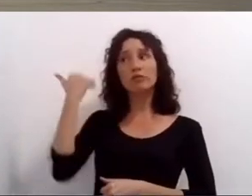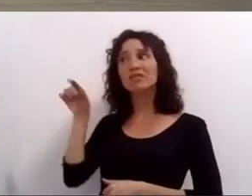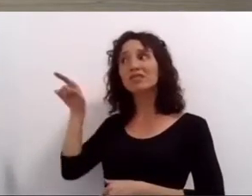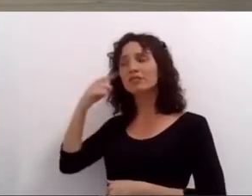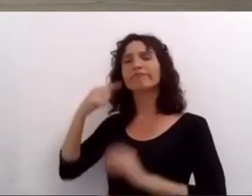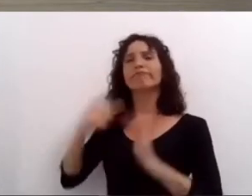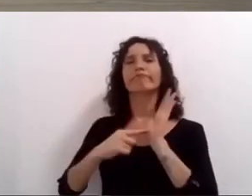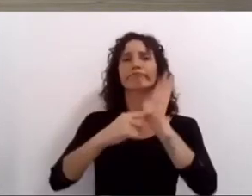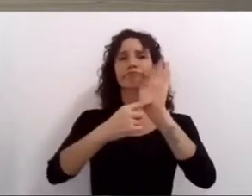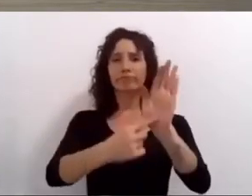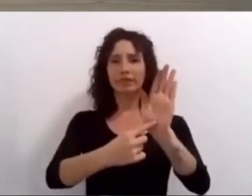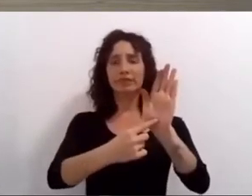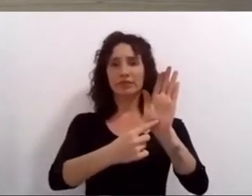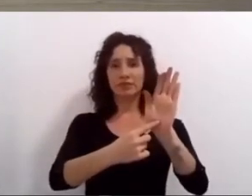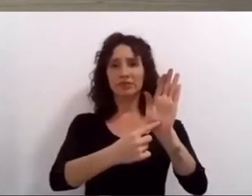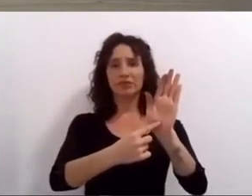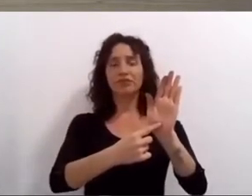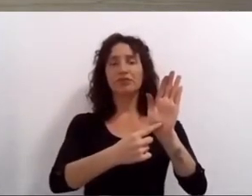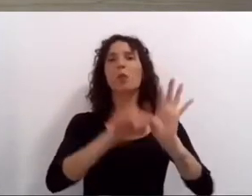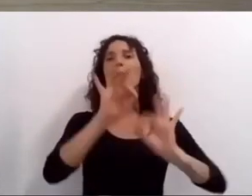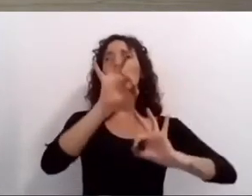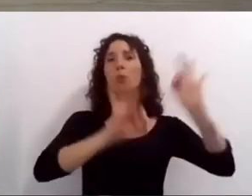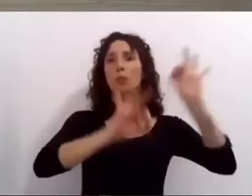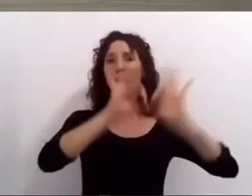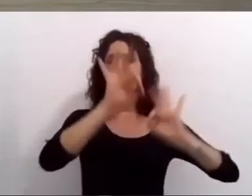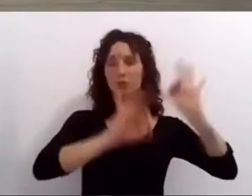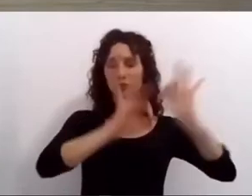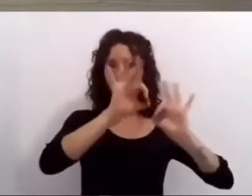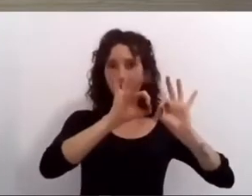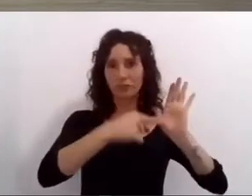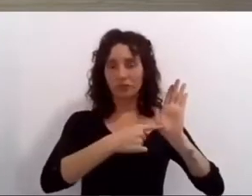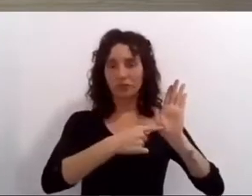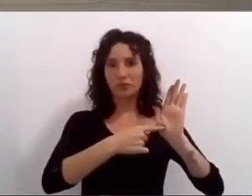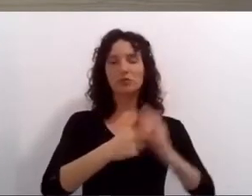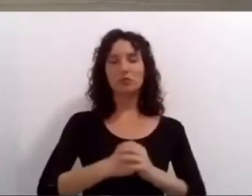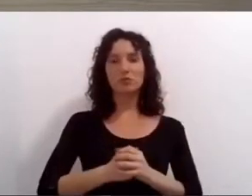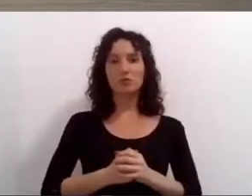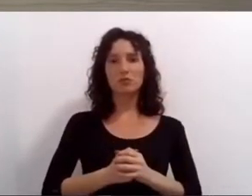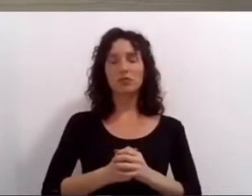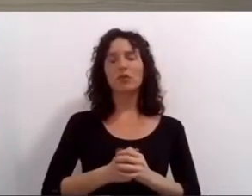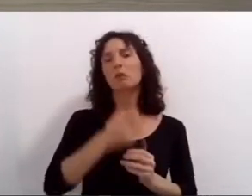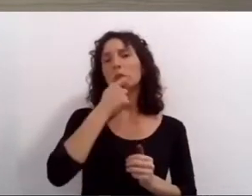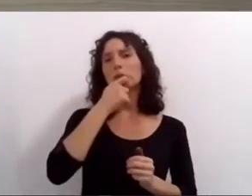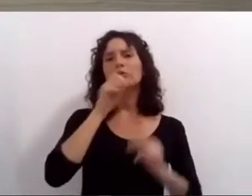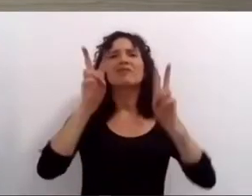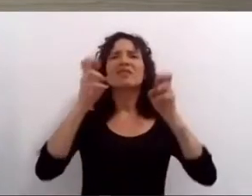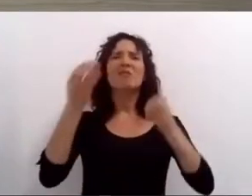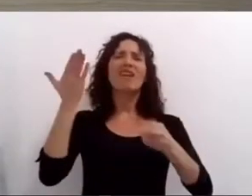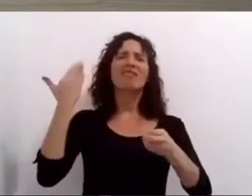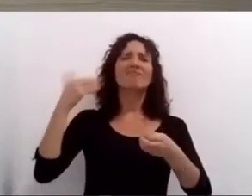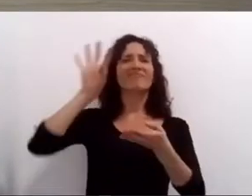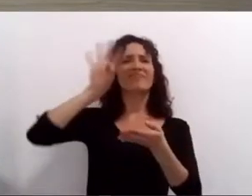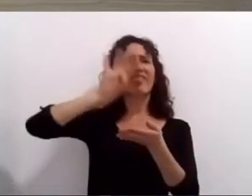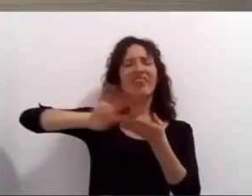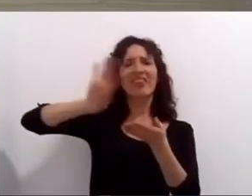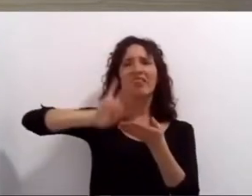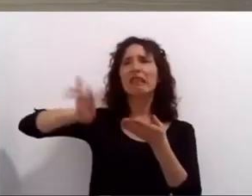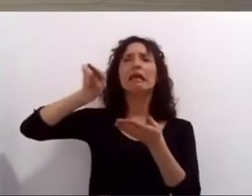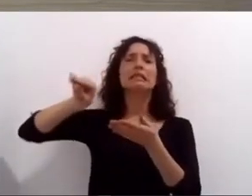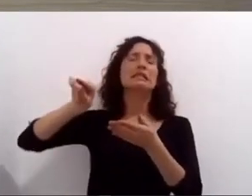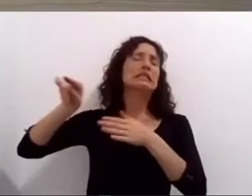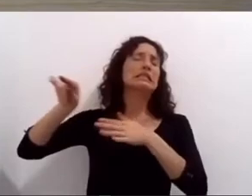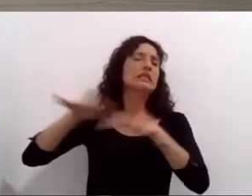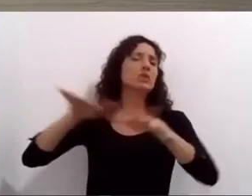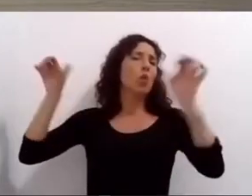gestión un déficit al que se sumaban elevados niveles de endeudamiento habían creado una tormenta perfecta pero